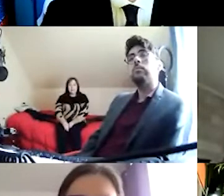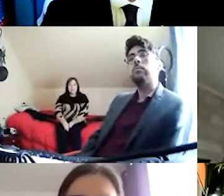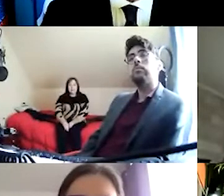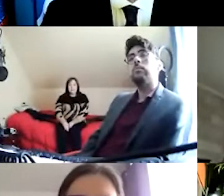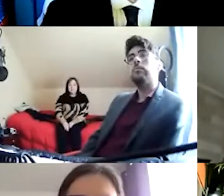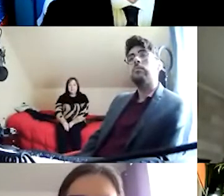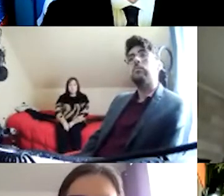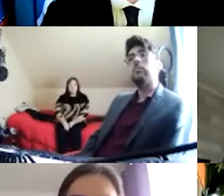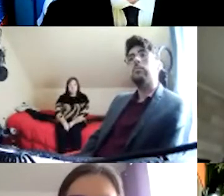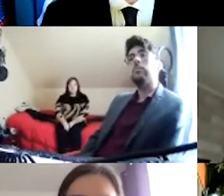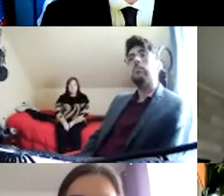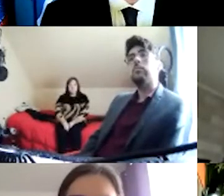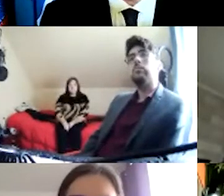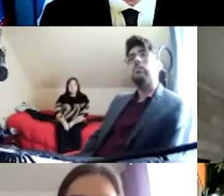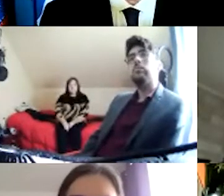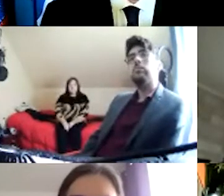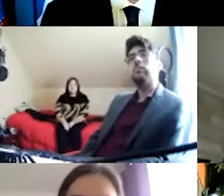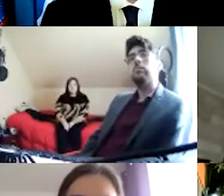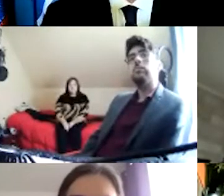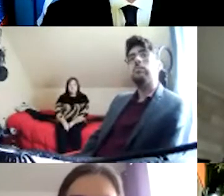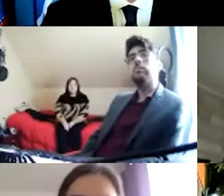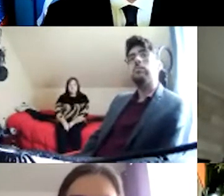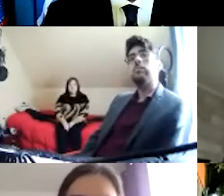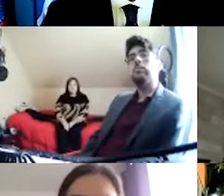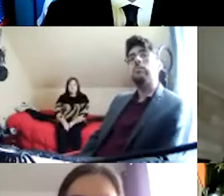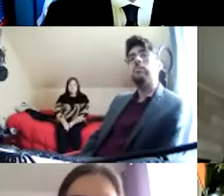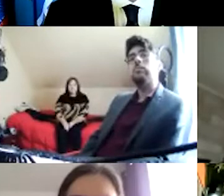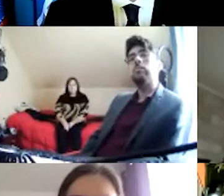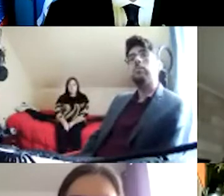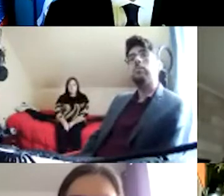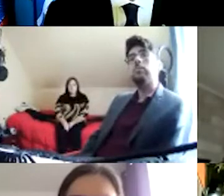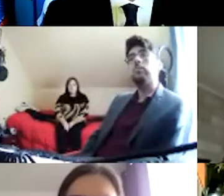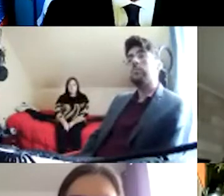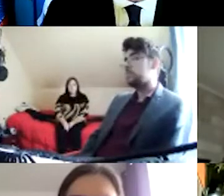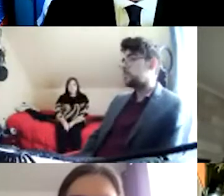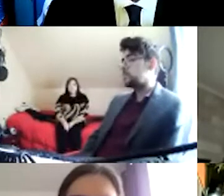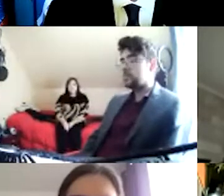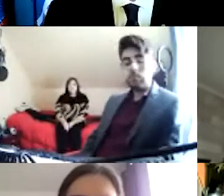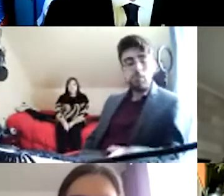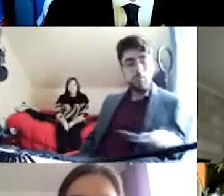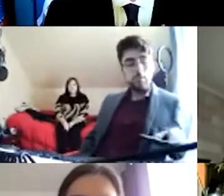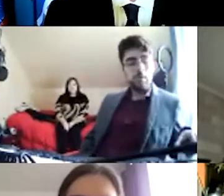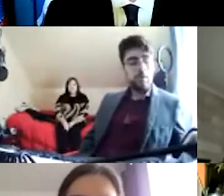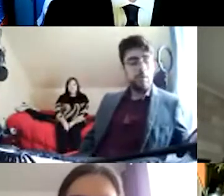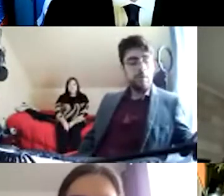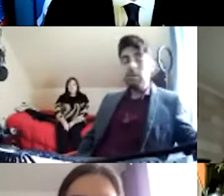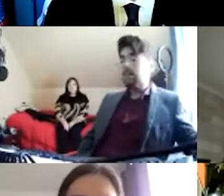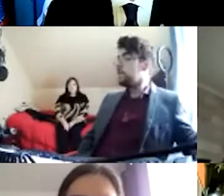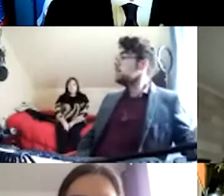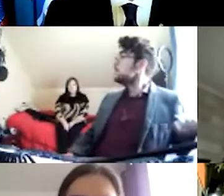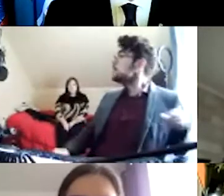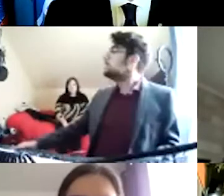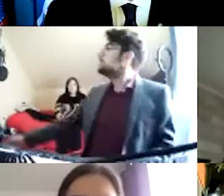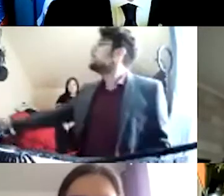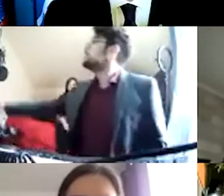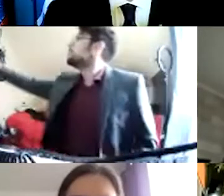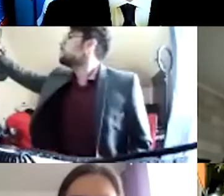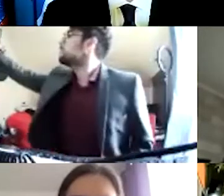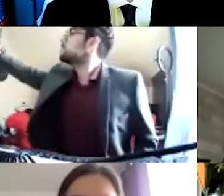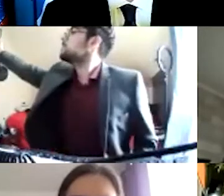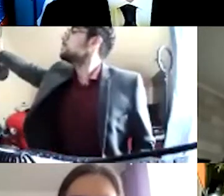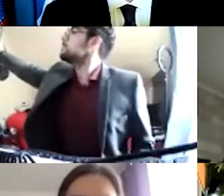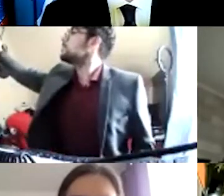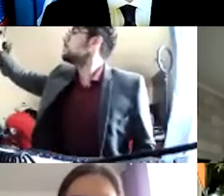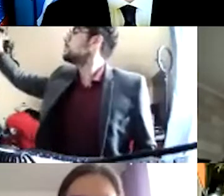levantar su mano derecha, encender su micrófono y decir si juro o si prometo al momento en que